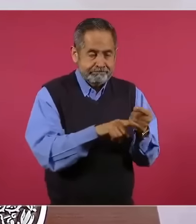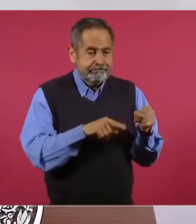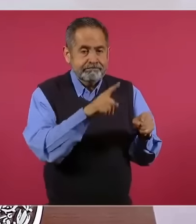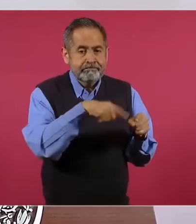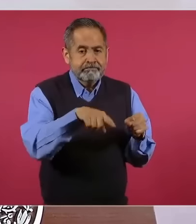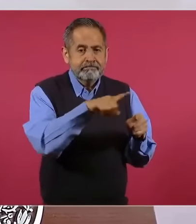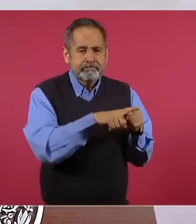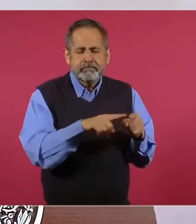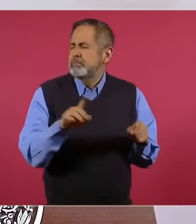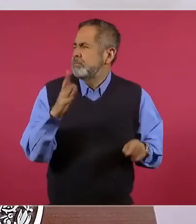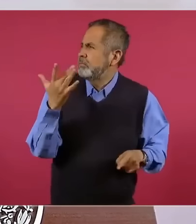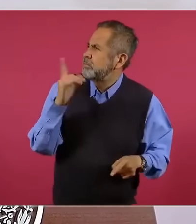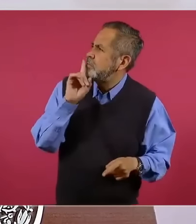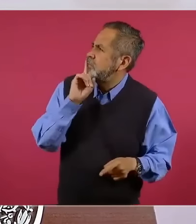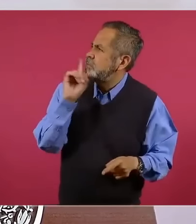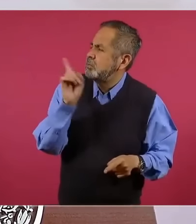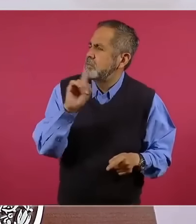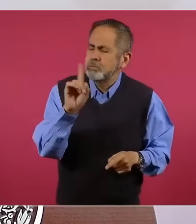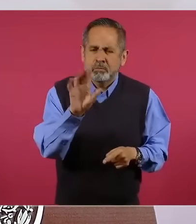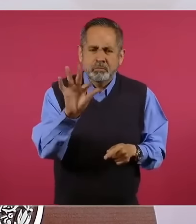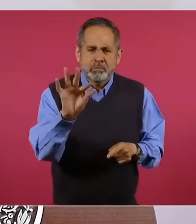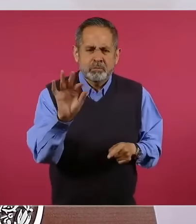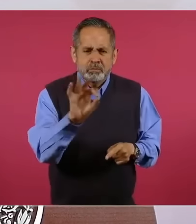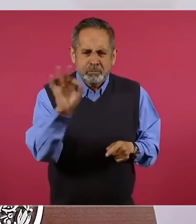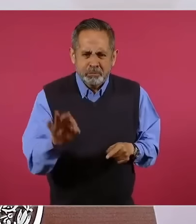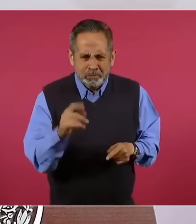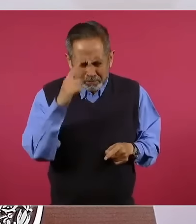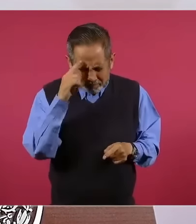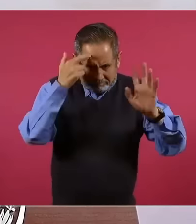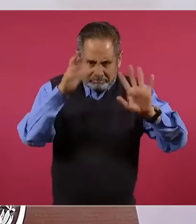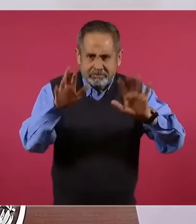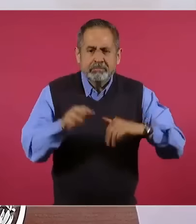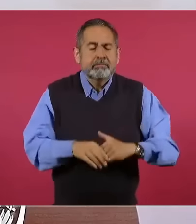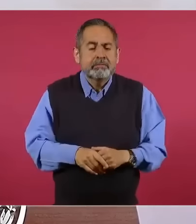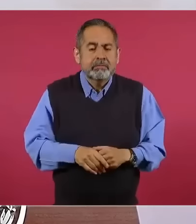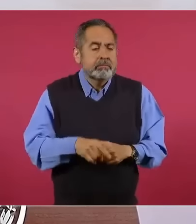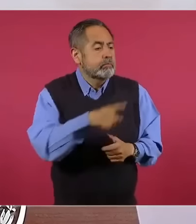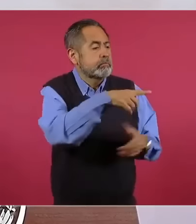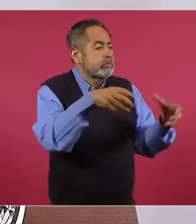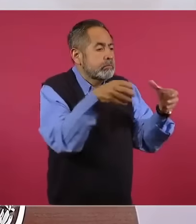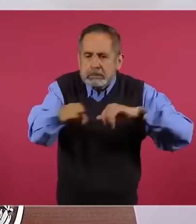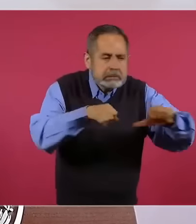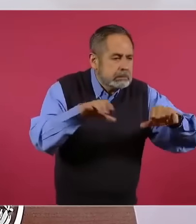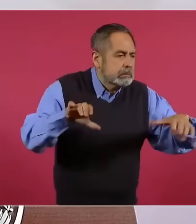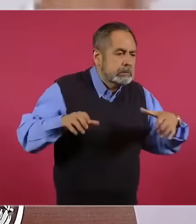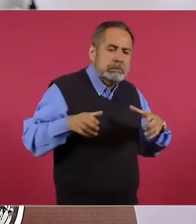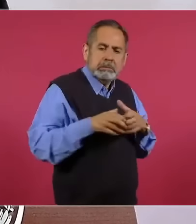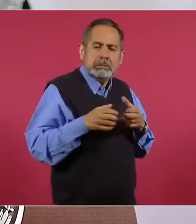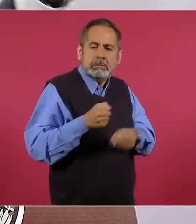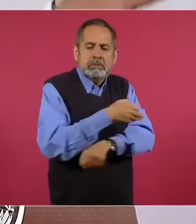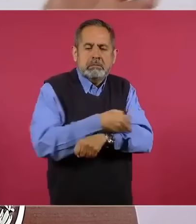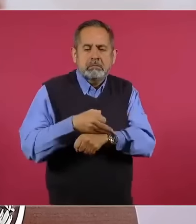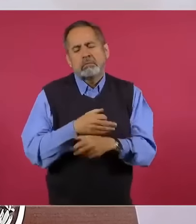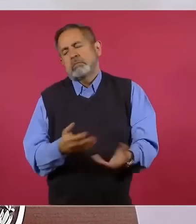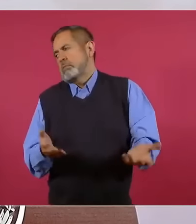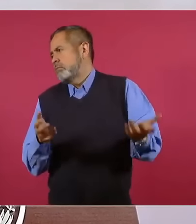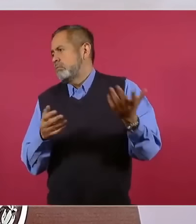no fue el cincuenta, creo que el cuarenta por ciento, digo cuarenta y cinco por ciento, son familiares. Pues es el